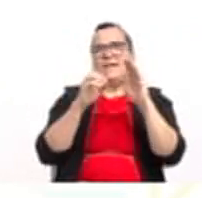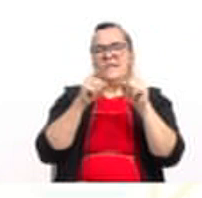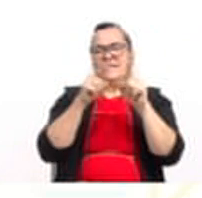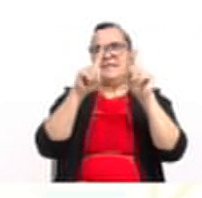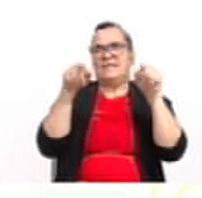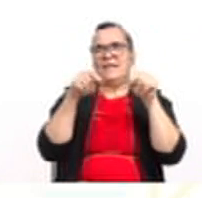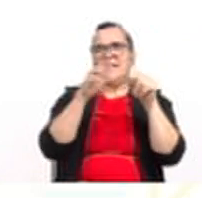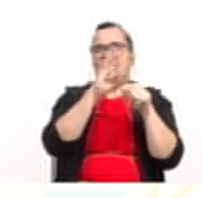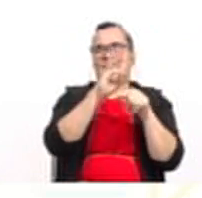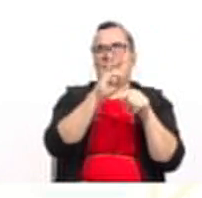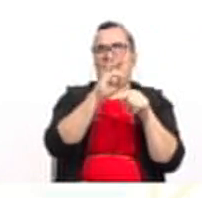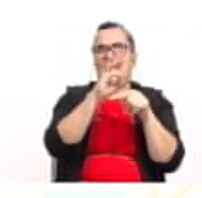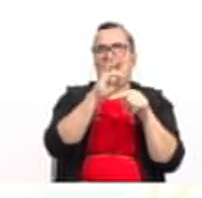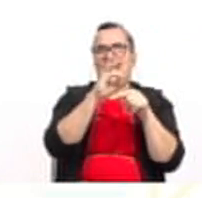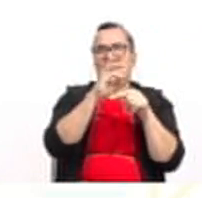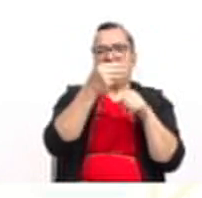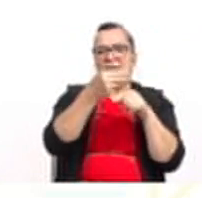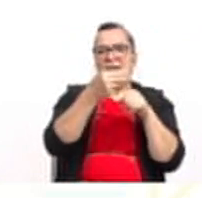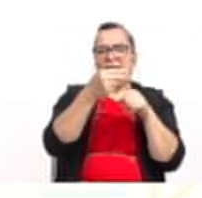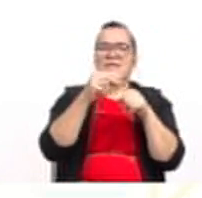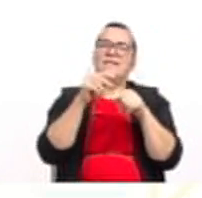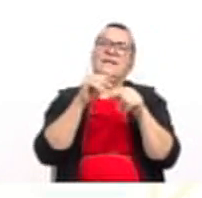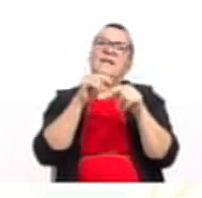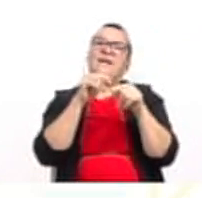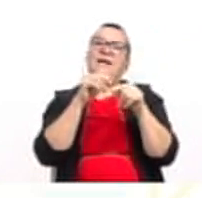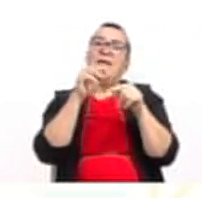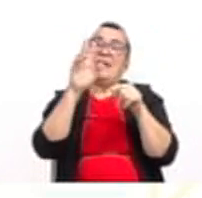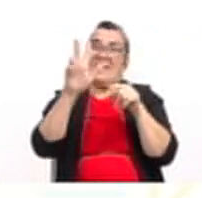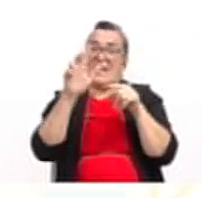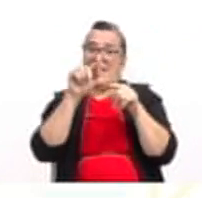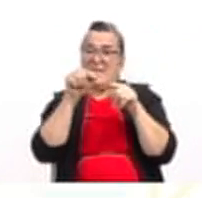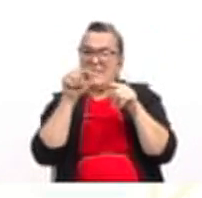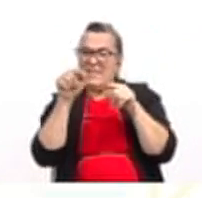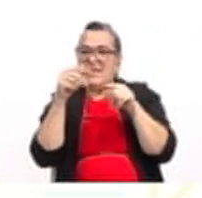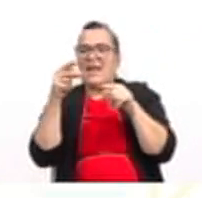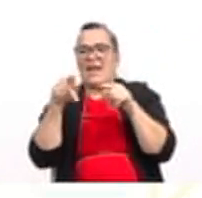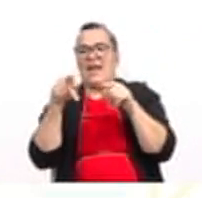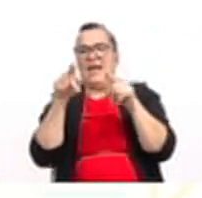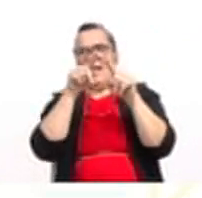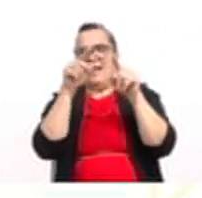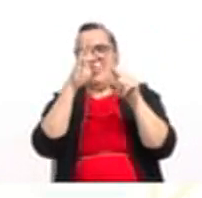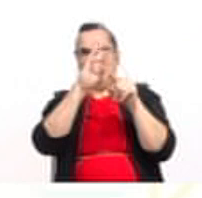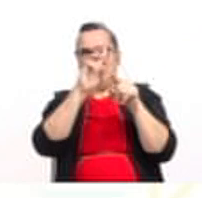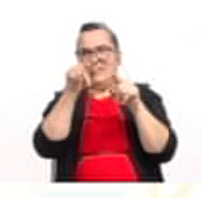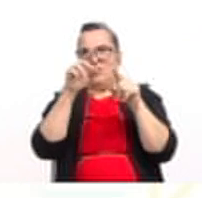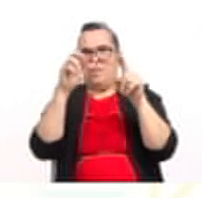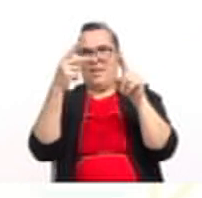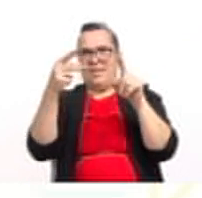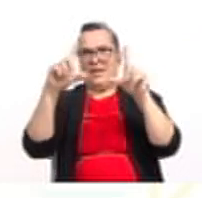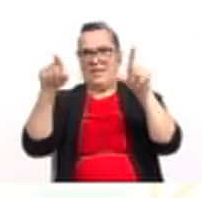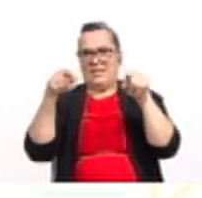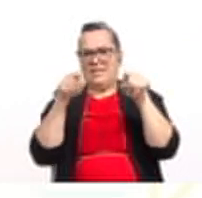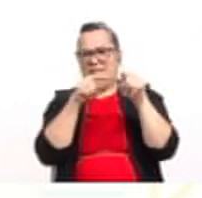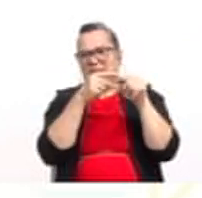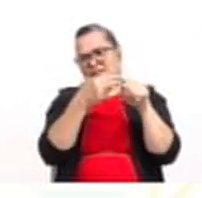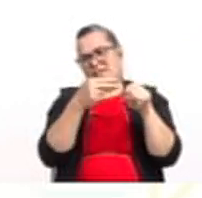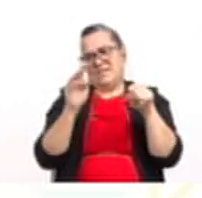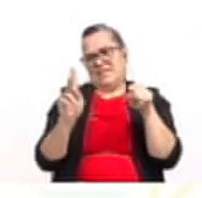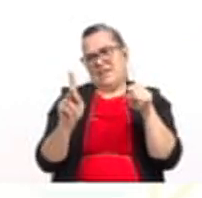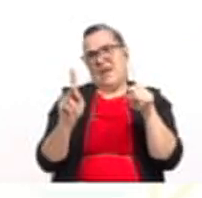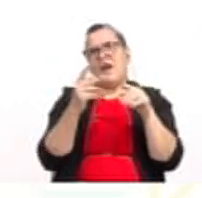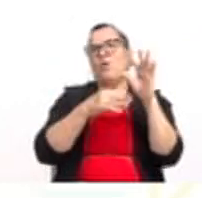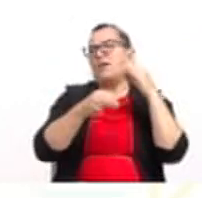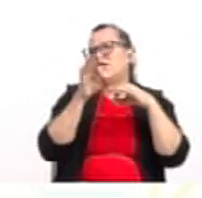donde 6 corresponde a la variable H y 3 a la variable K. ¿Lo vieron? Hagamos la sustitución.